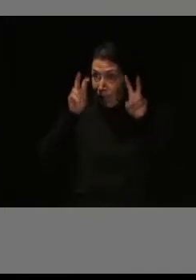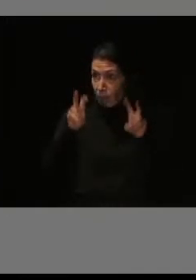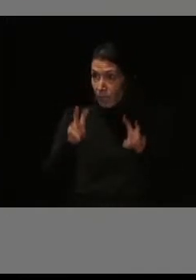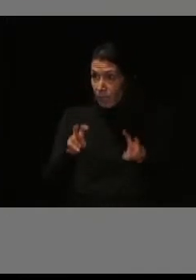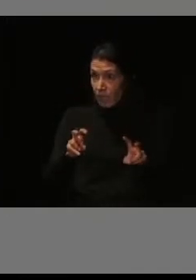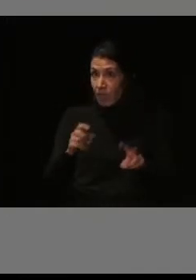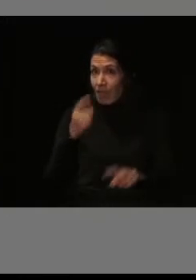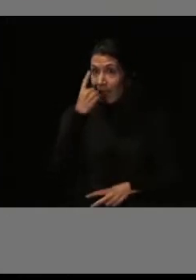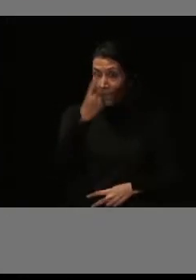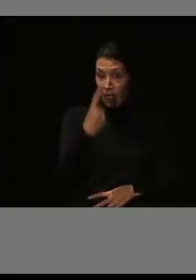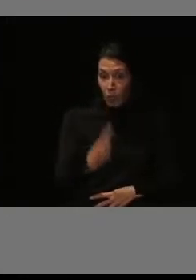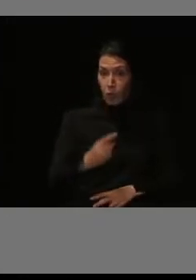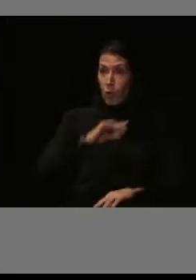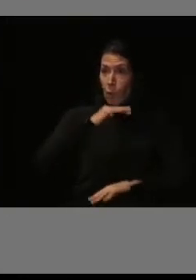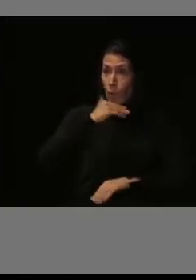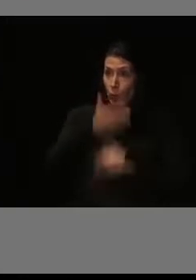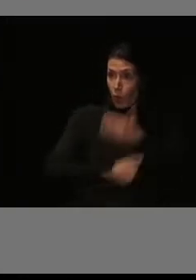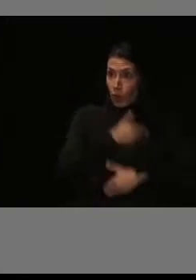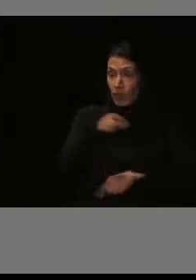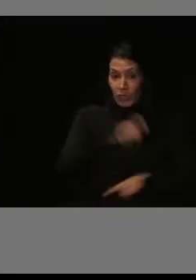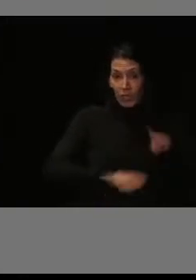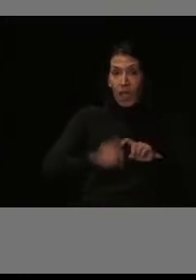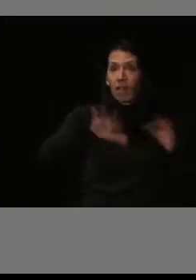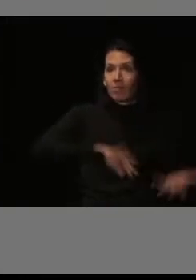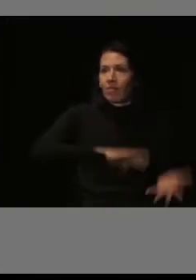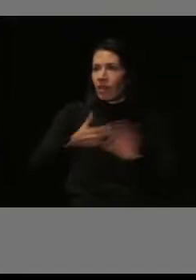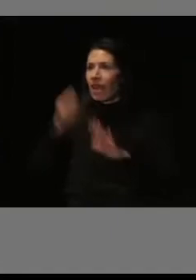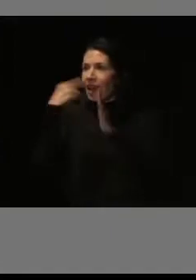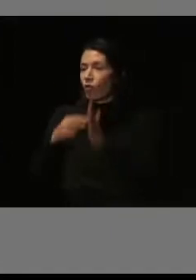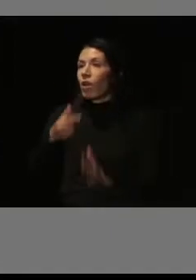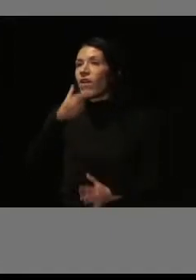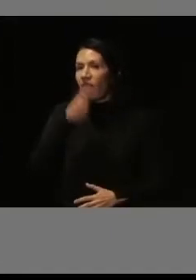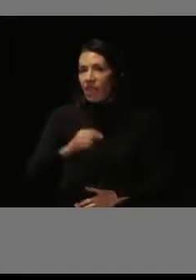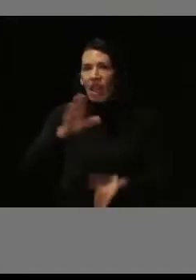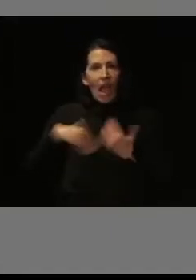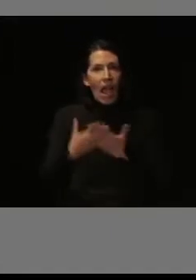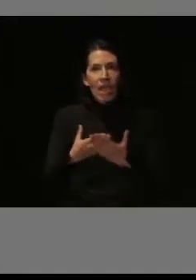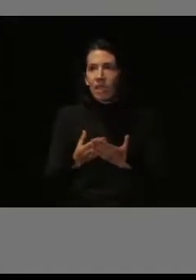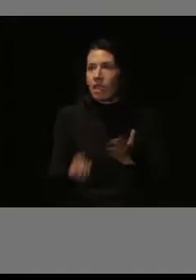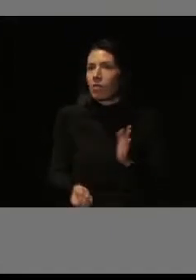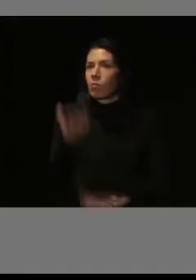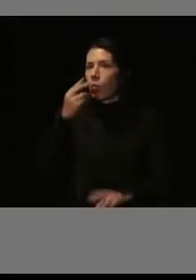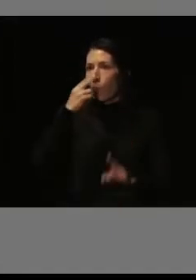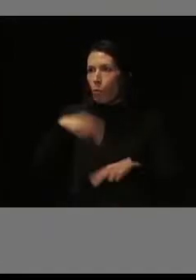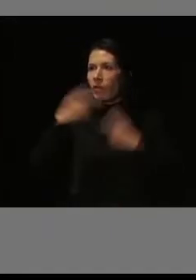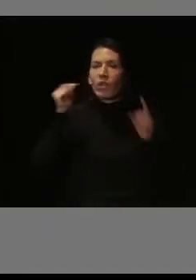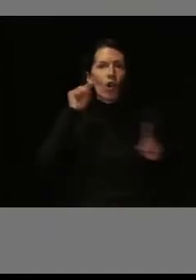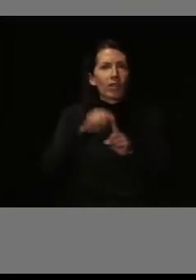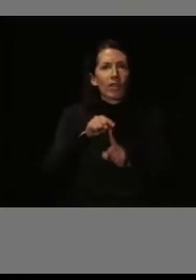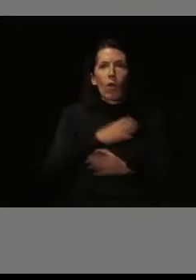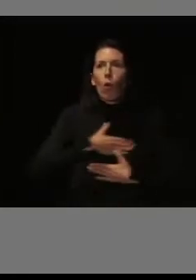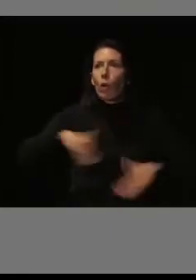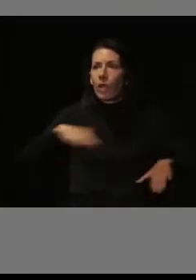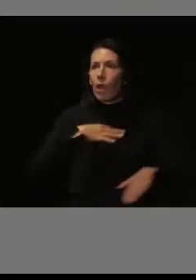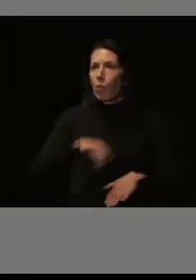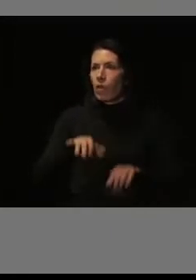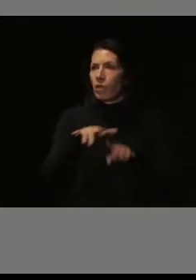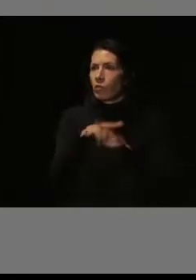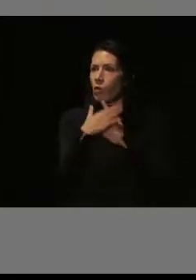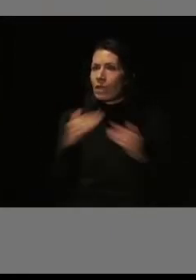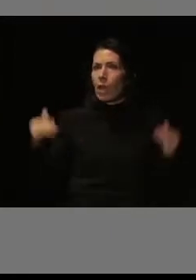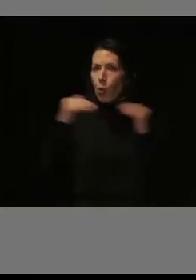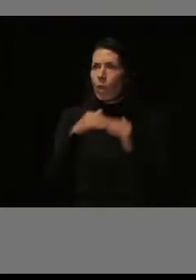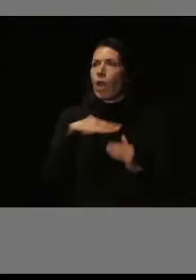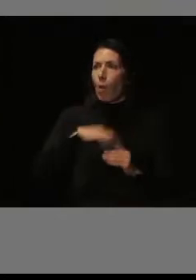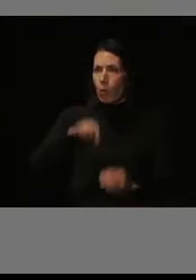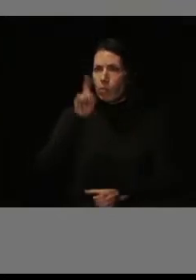procesos selectivos, los pasamos a lectura fácil y los publicamos, de manera que todos pudieran concurrir en condiciones de